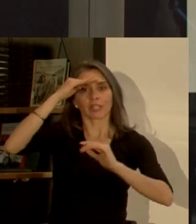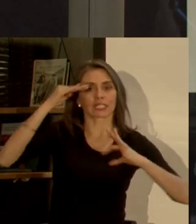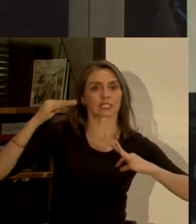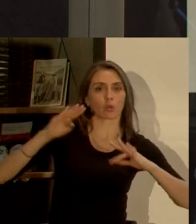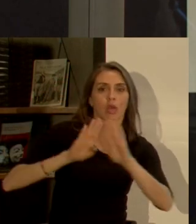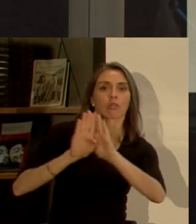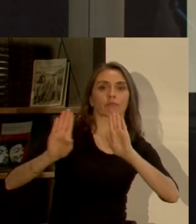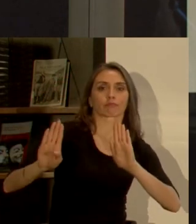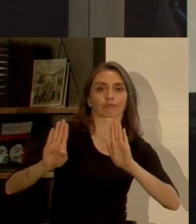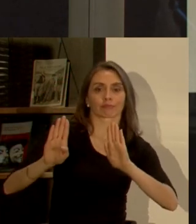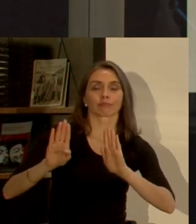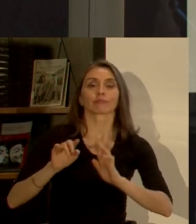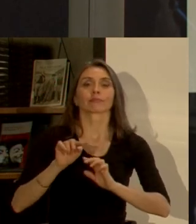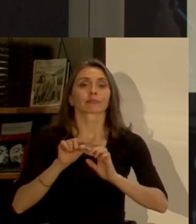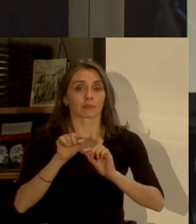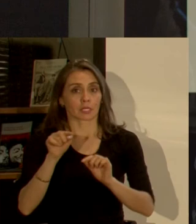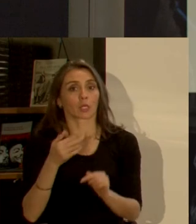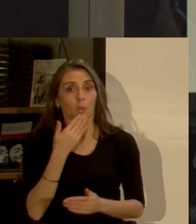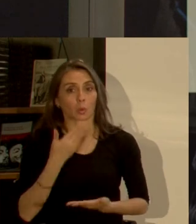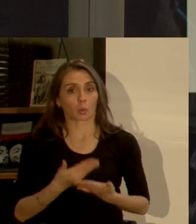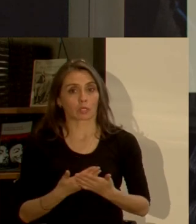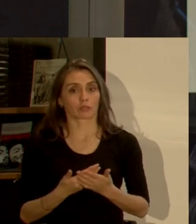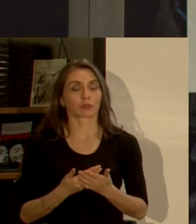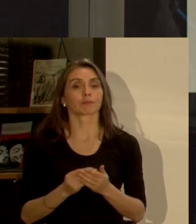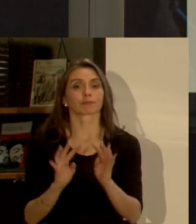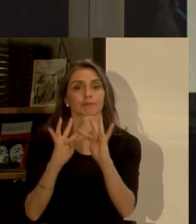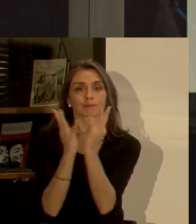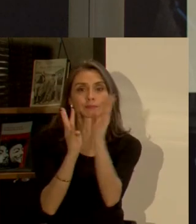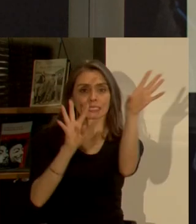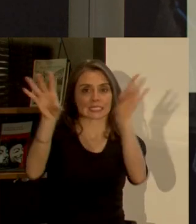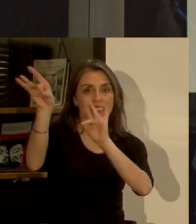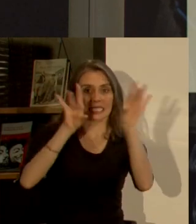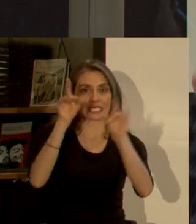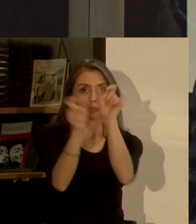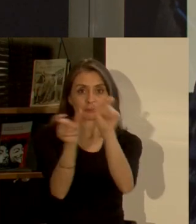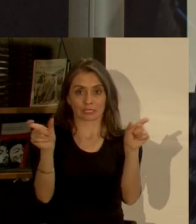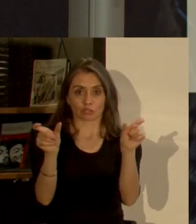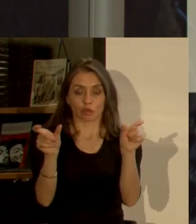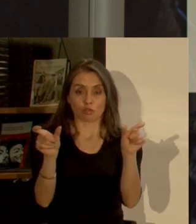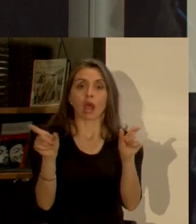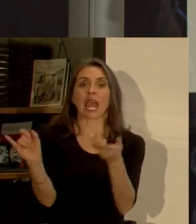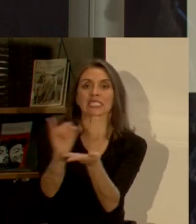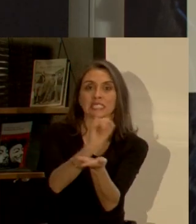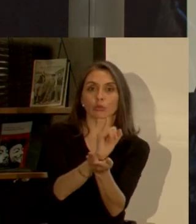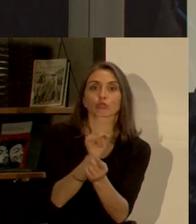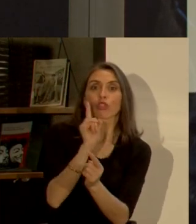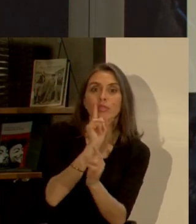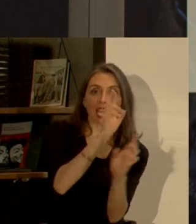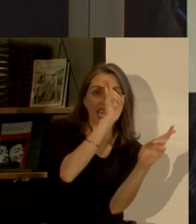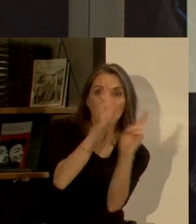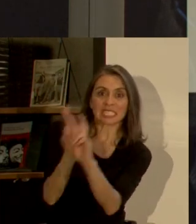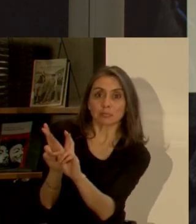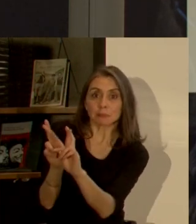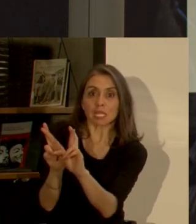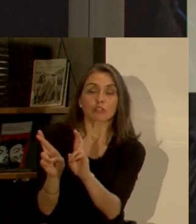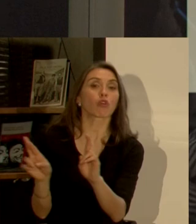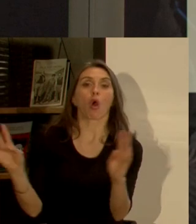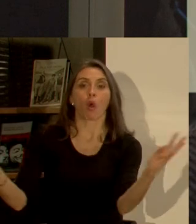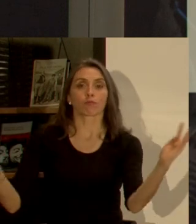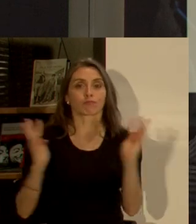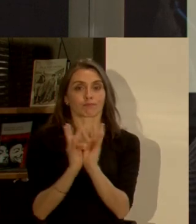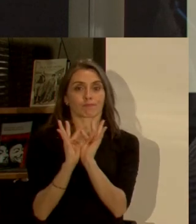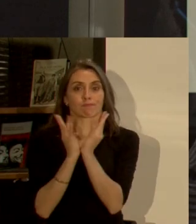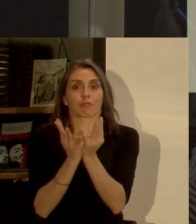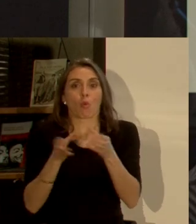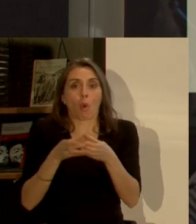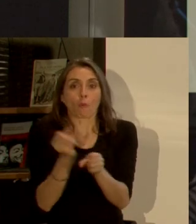escoge los actores principales de la ciudad que gozan de ese respeto no se ha presentado ese problema y se